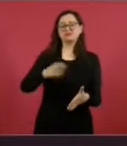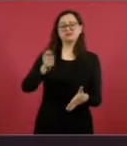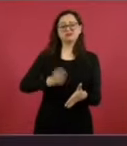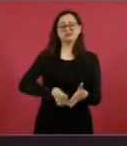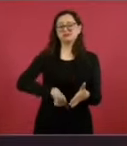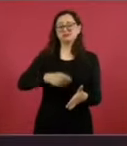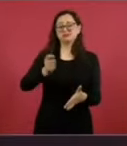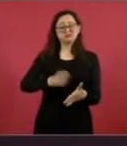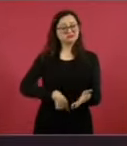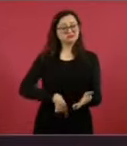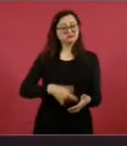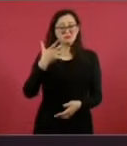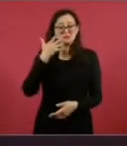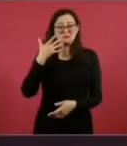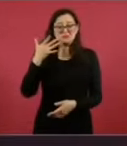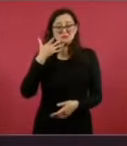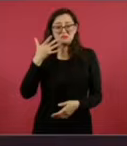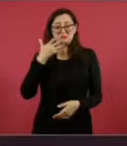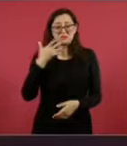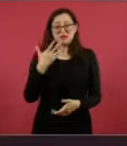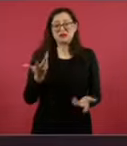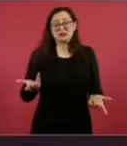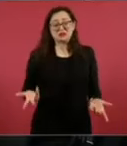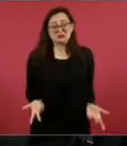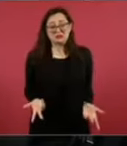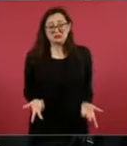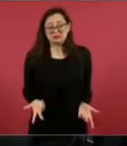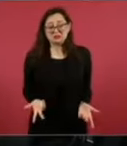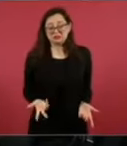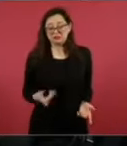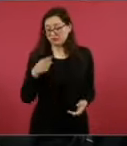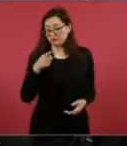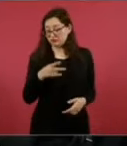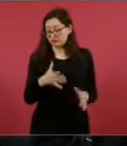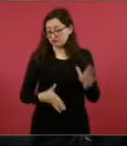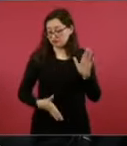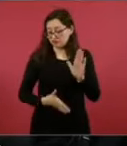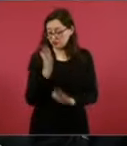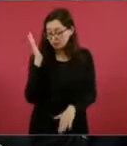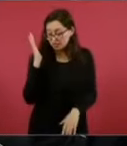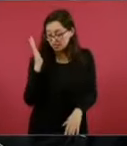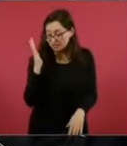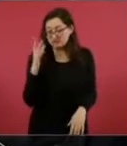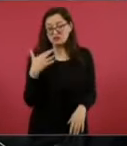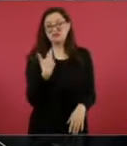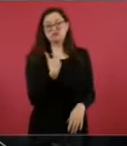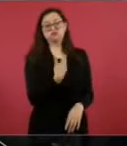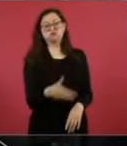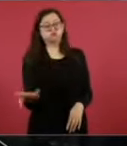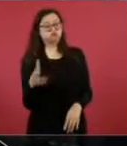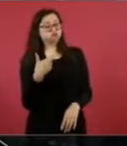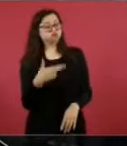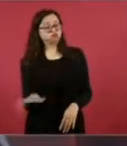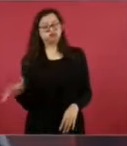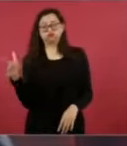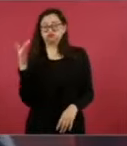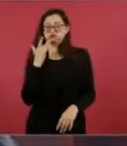a los, no, no se llama así, son restaurantes.